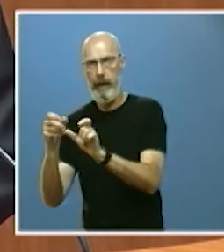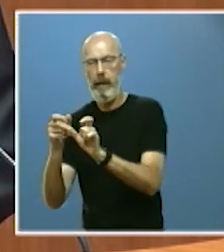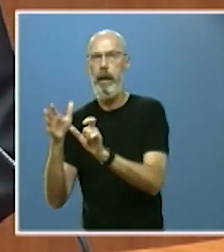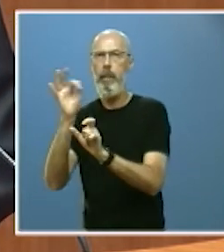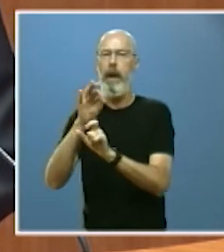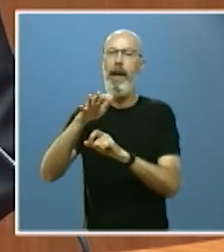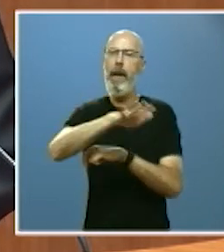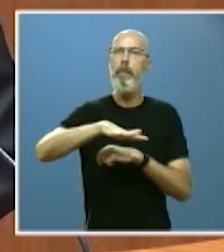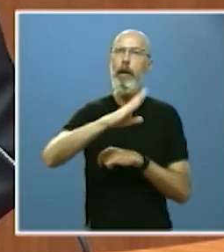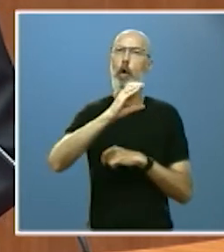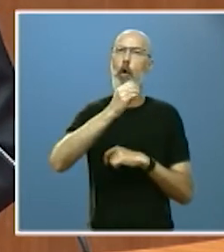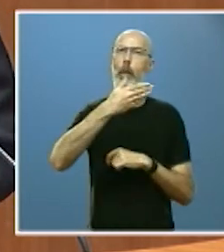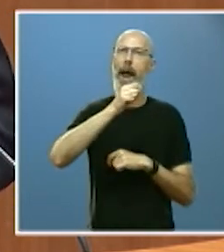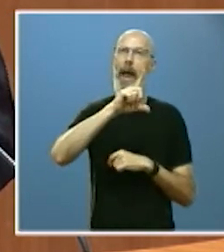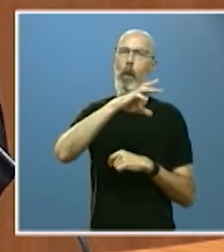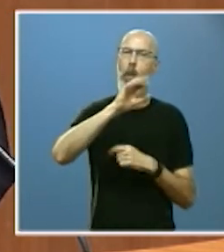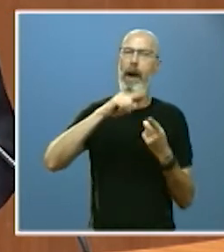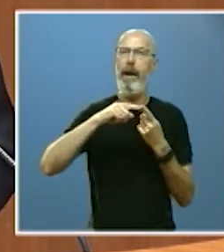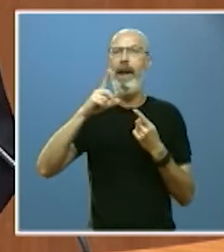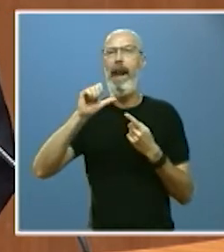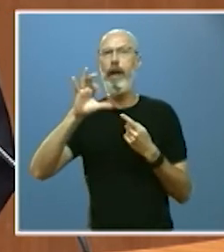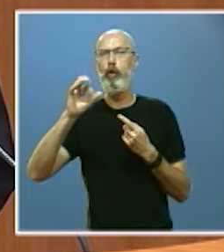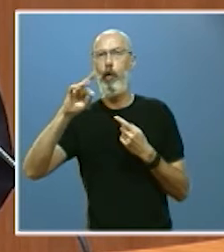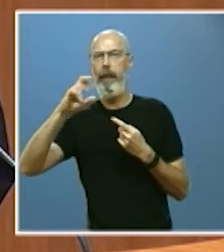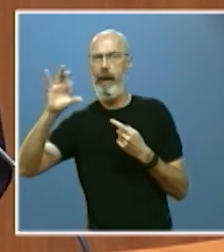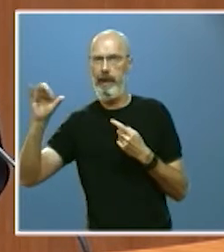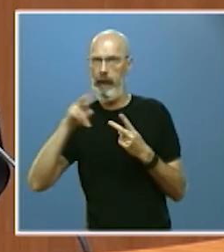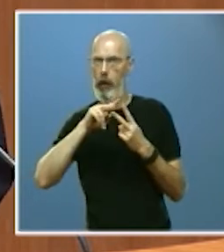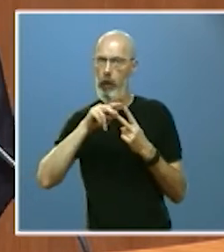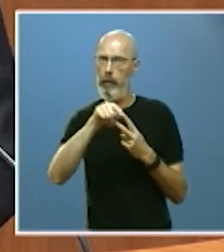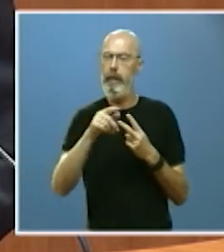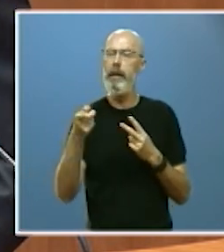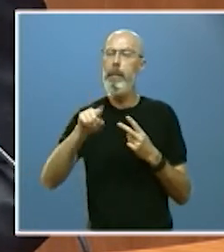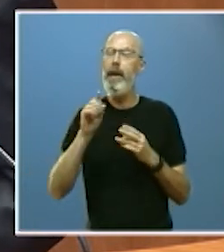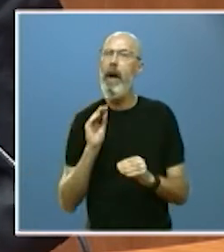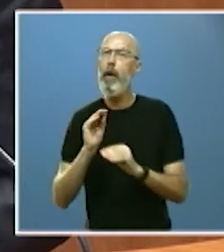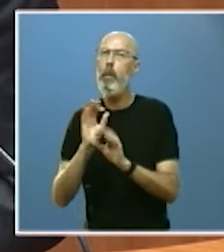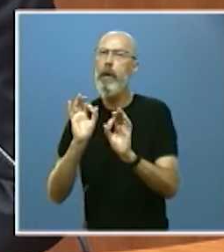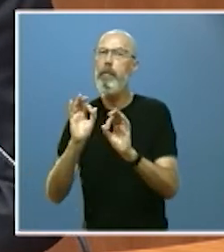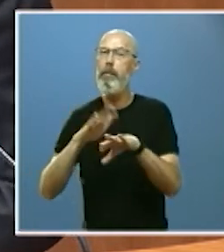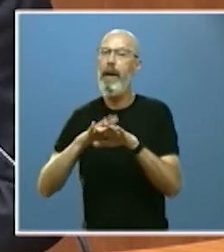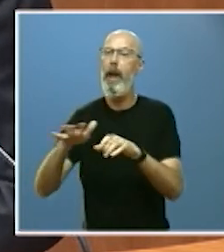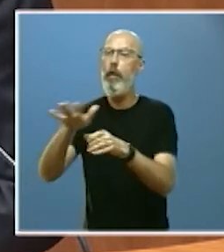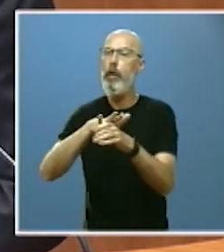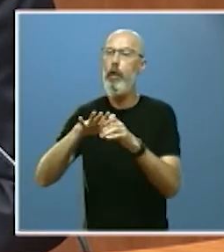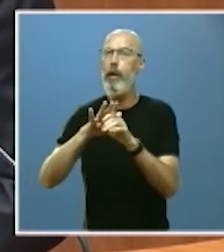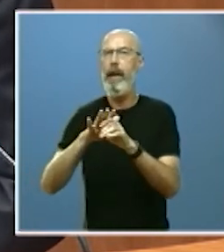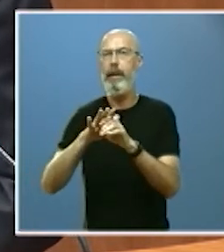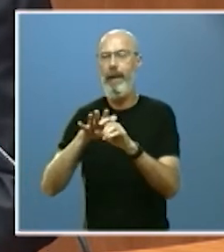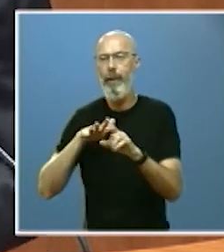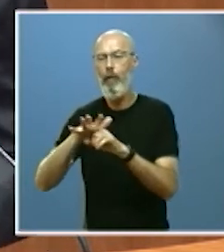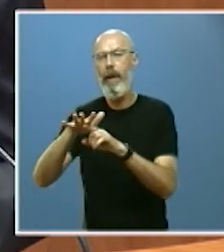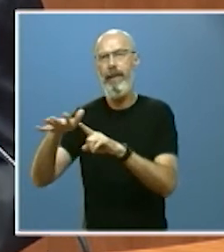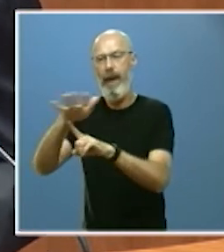Cobalagua y las Tuerces hemos recuperado también las ayudas para las zonas de influencia socioeconómica de los espacios naturales